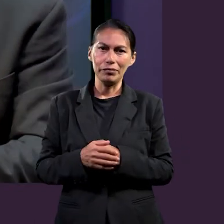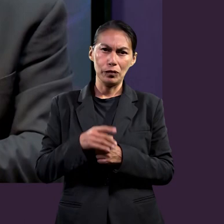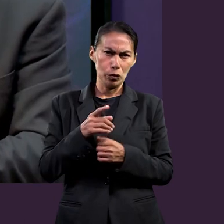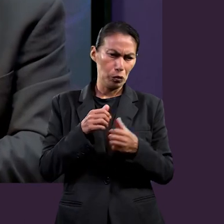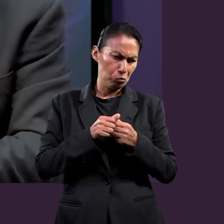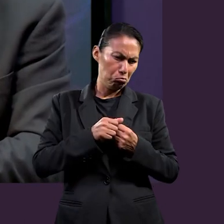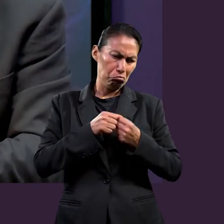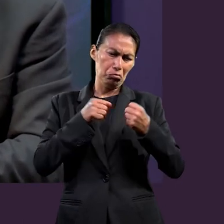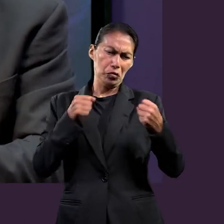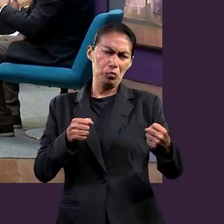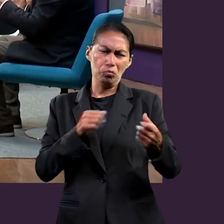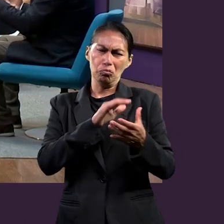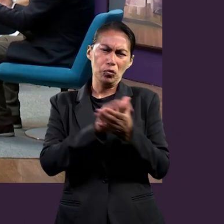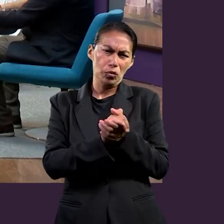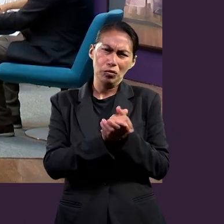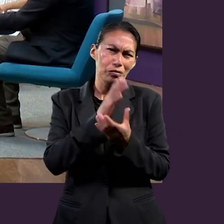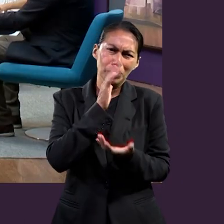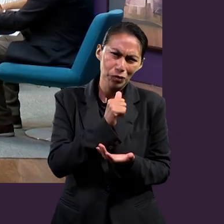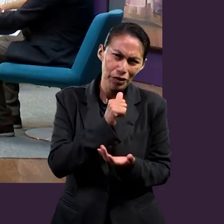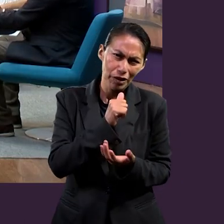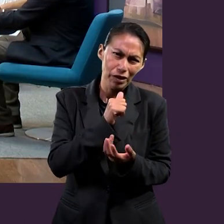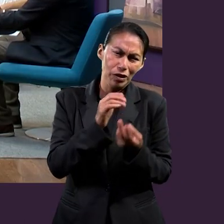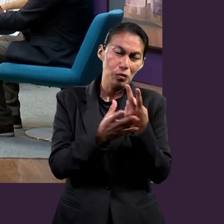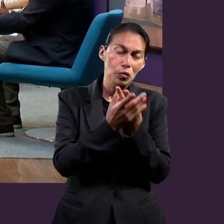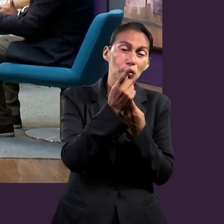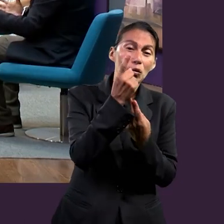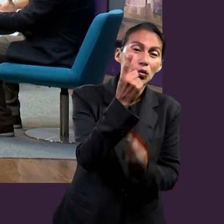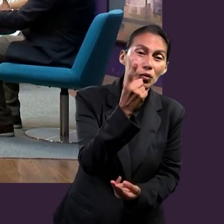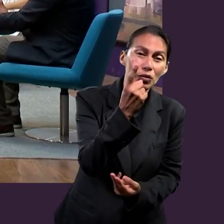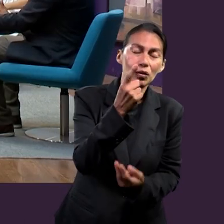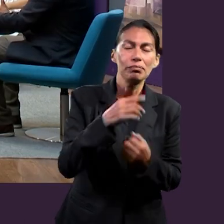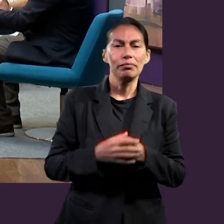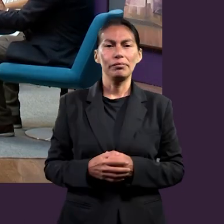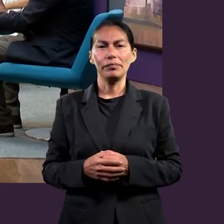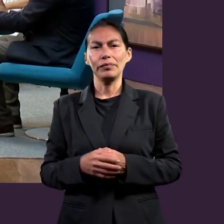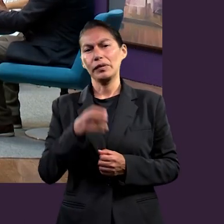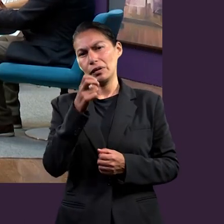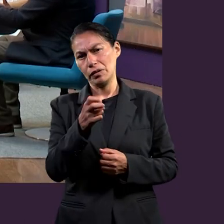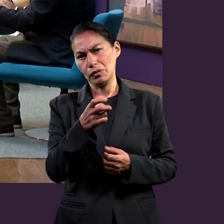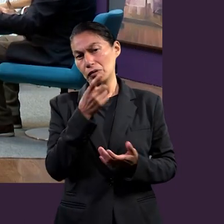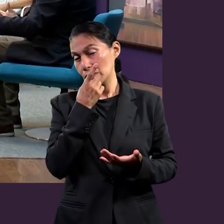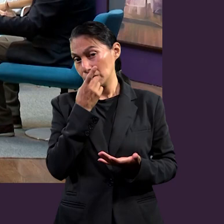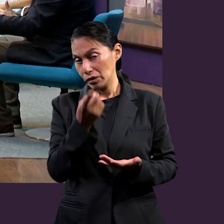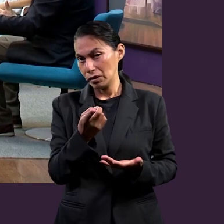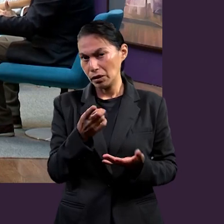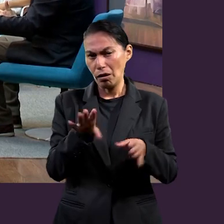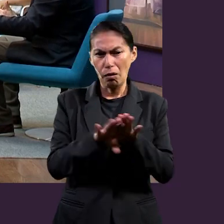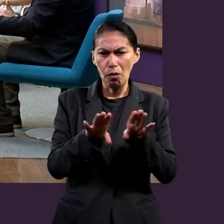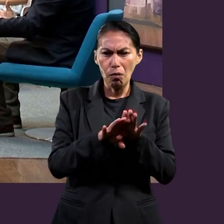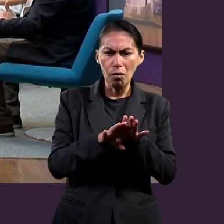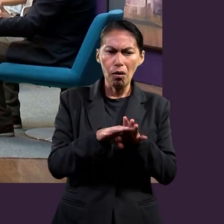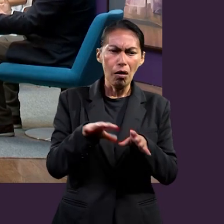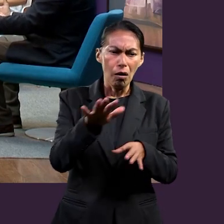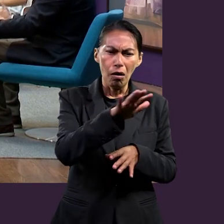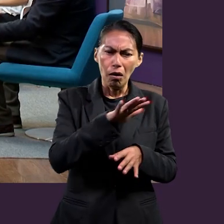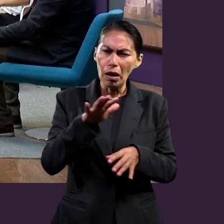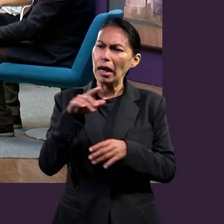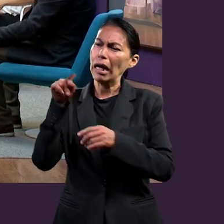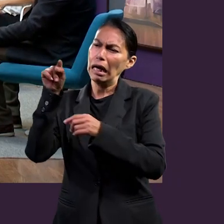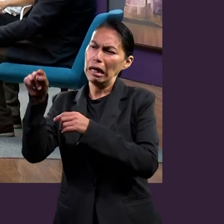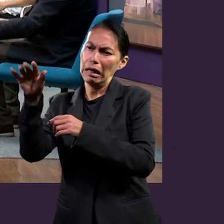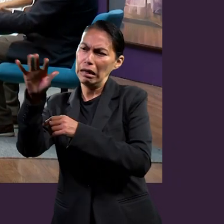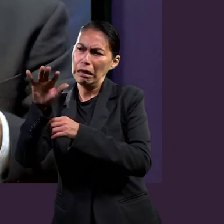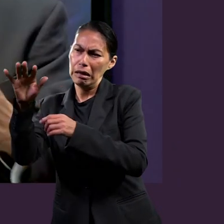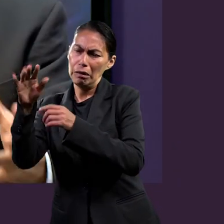Somos una sola carne. Somos un mismo vínculo. Y eso también se traduce a un ambiente colectivo en nuestra